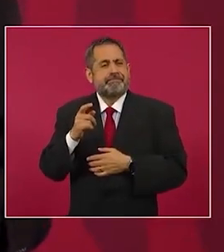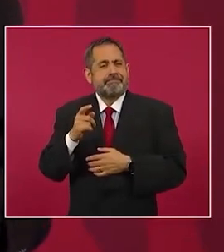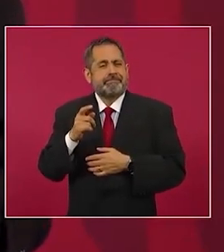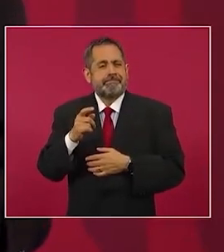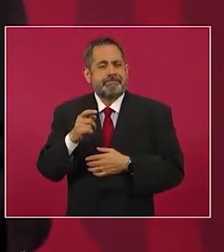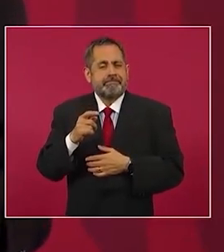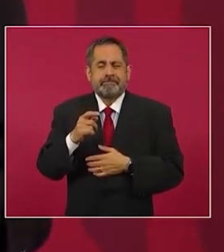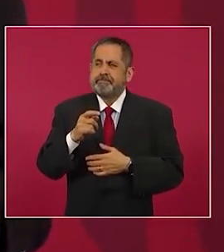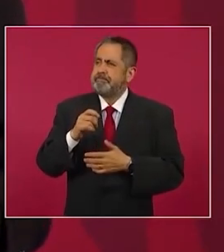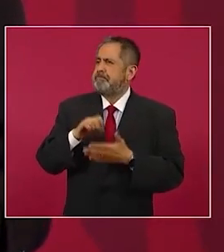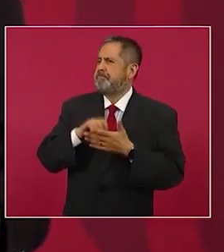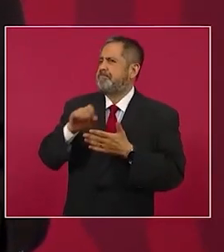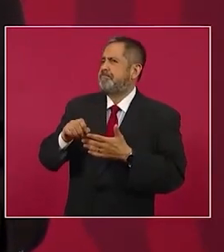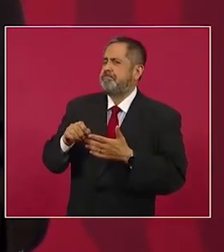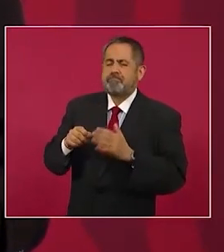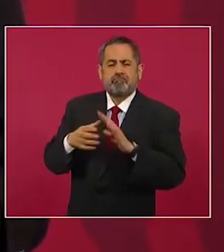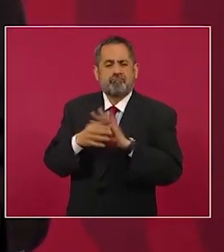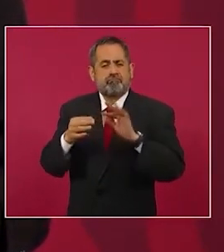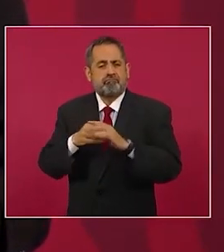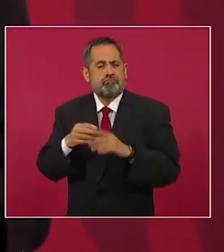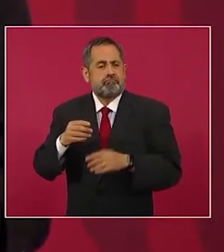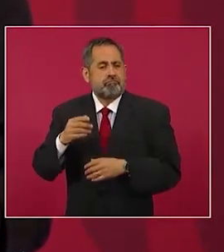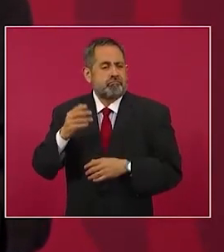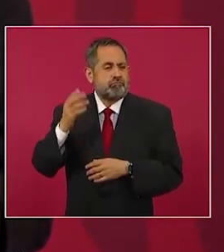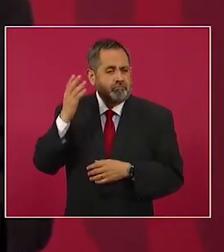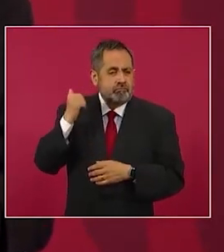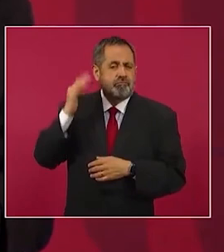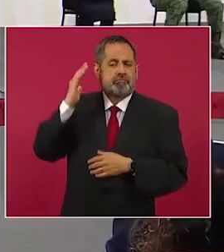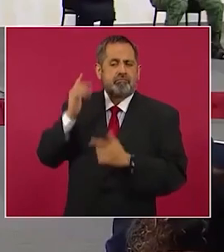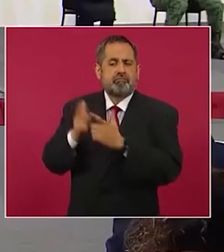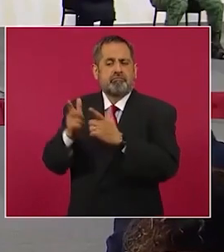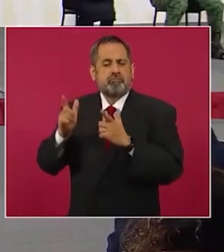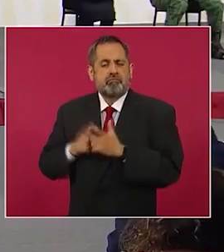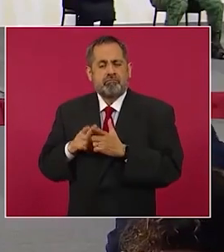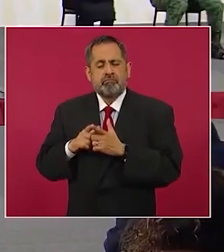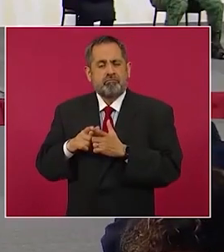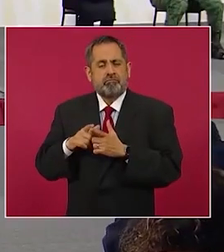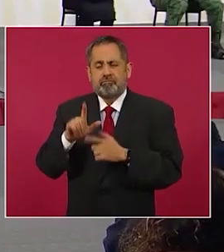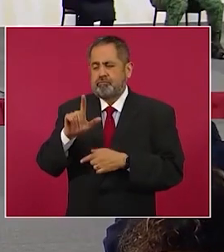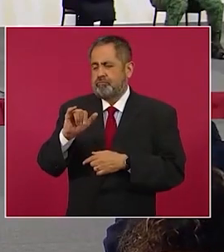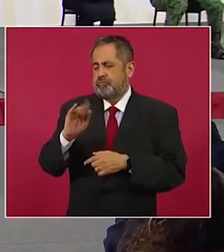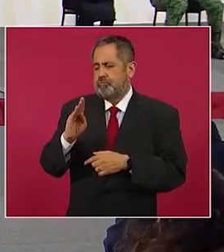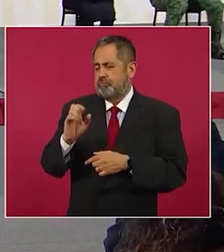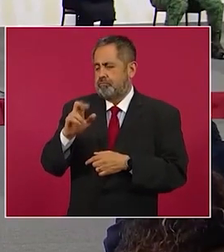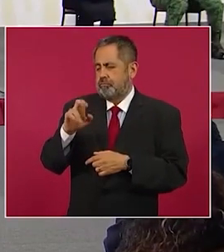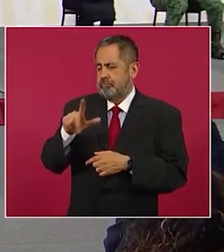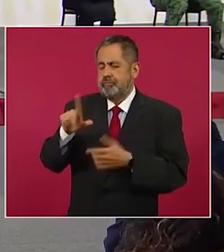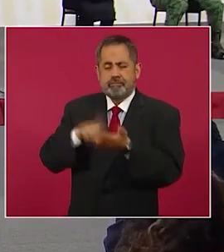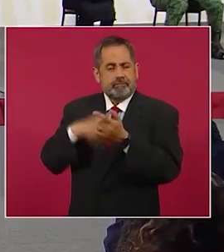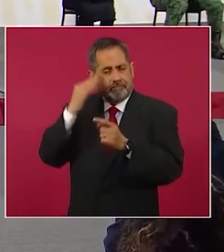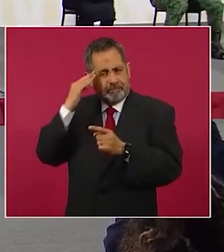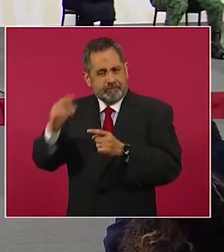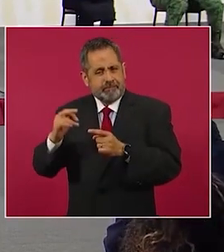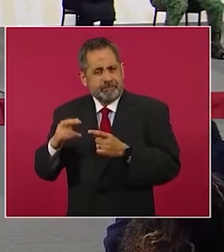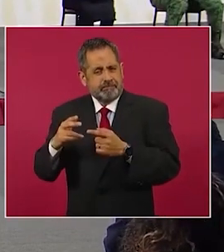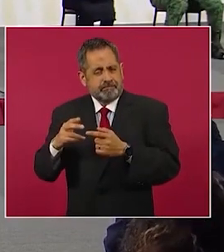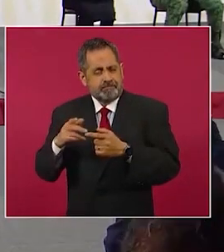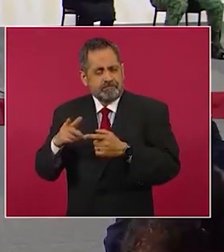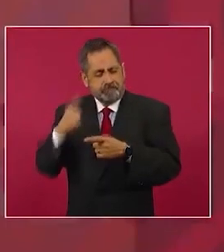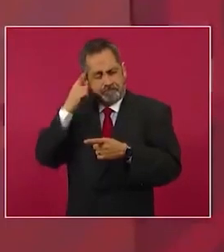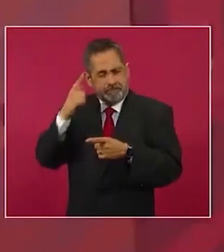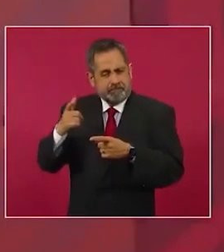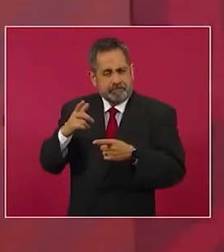liberales de la reforma, que surcían sus